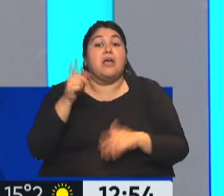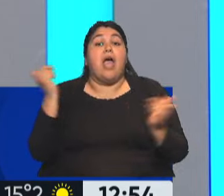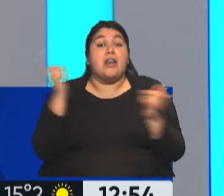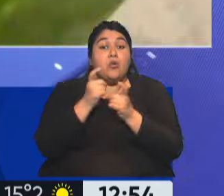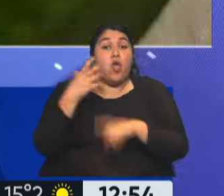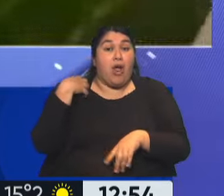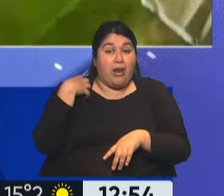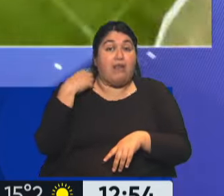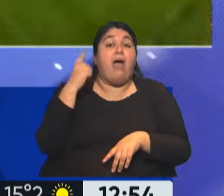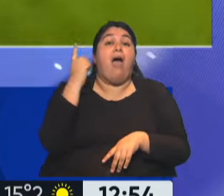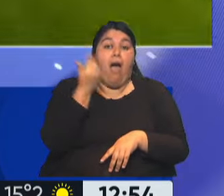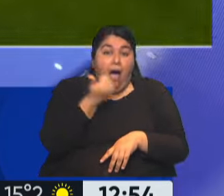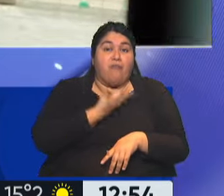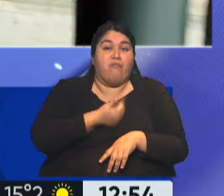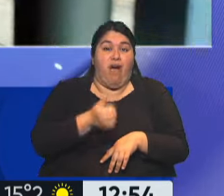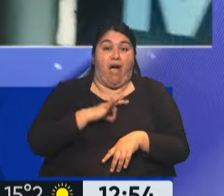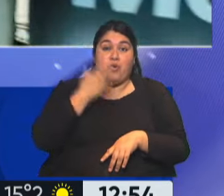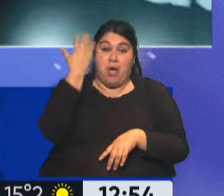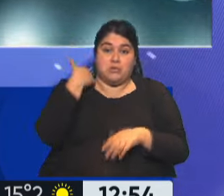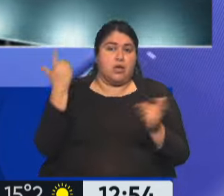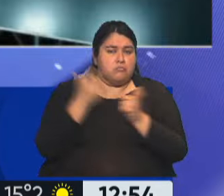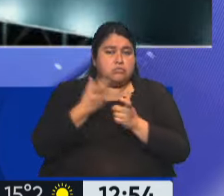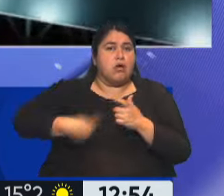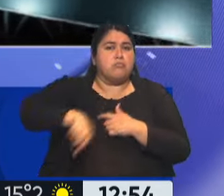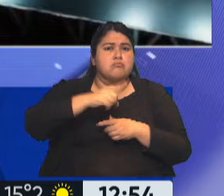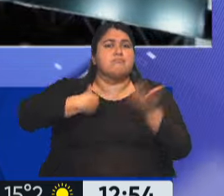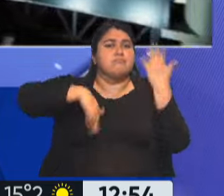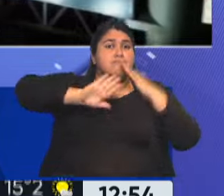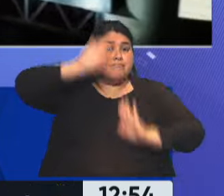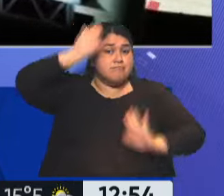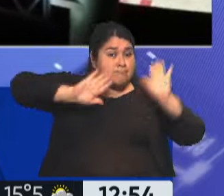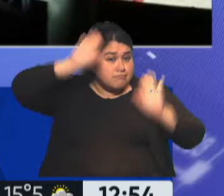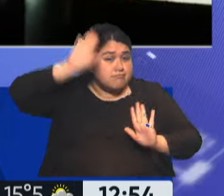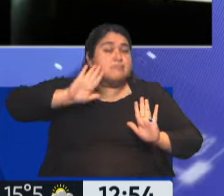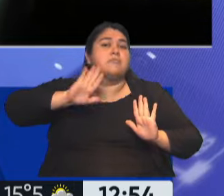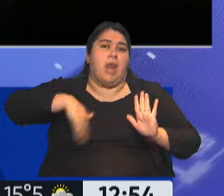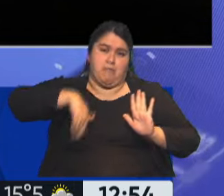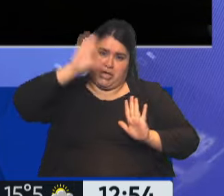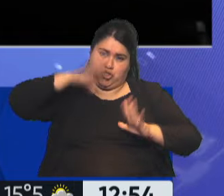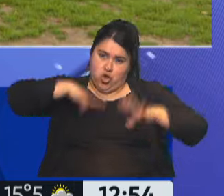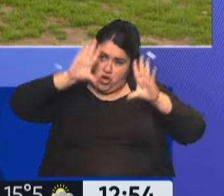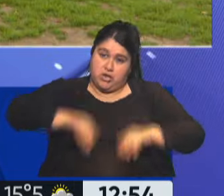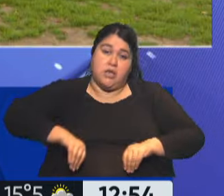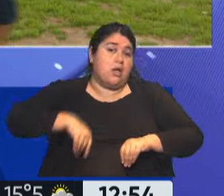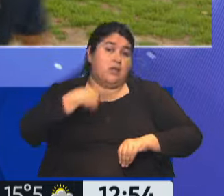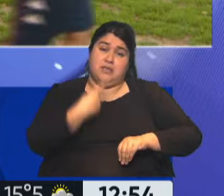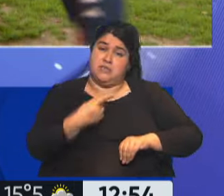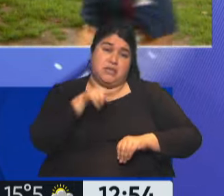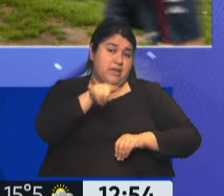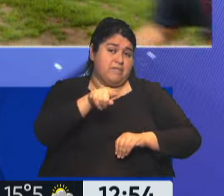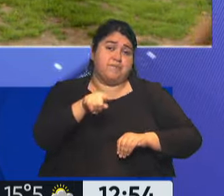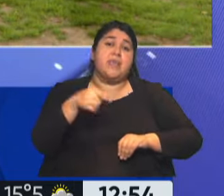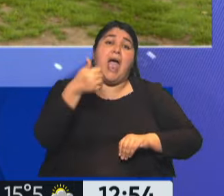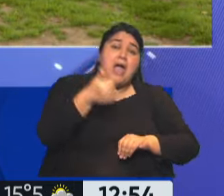que hizo la AFA el año pasado, todos votaron los que estaban presentes por unanimidad que rechazaban las